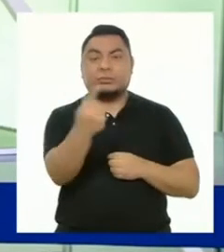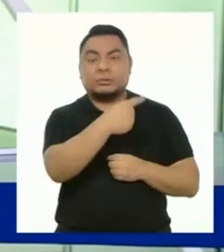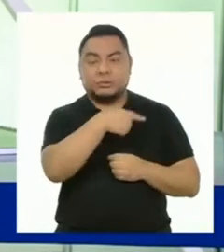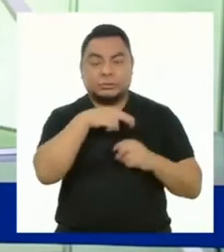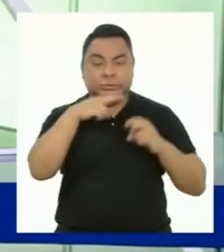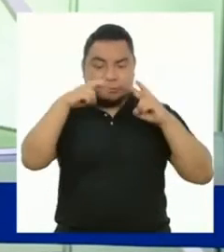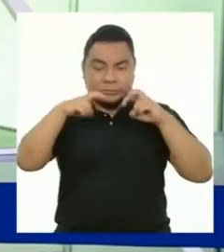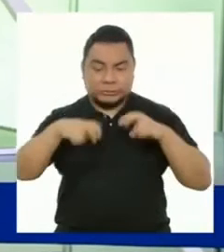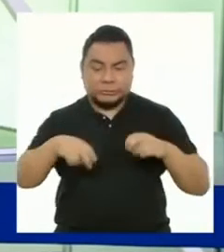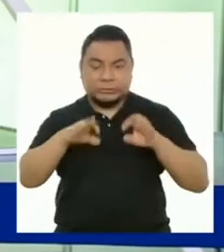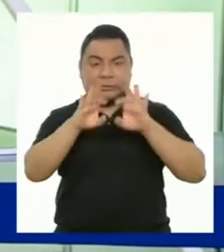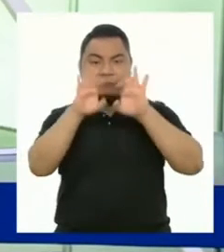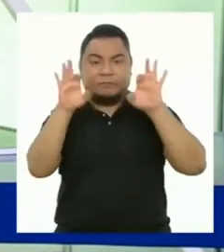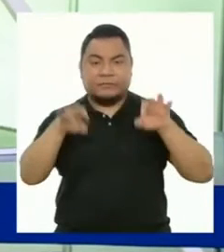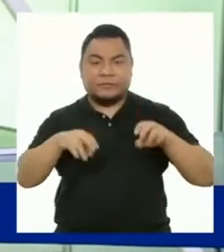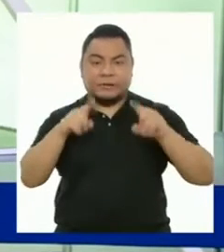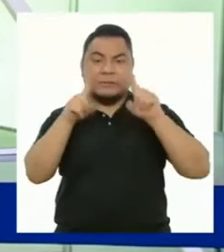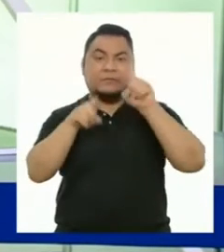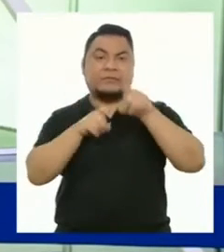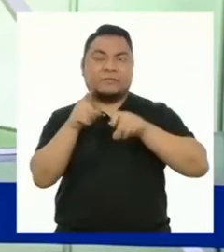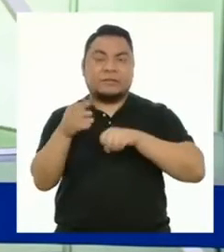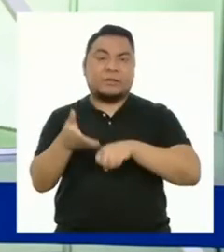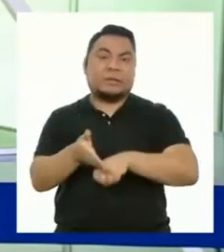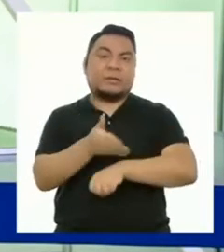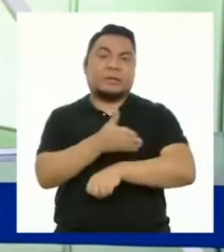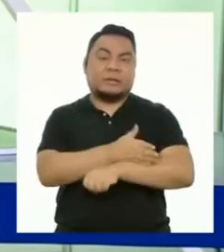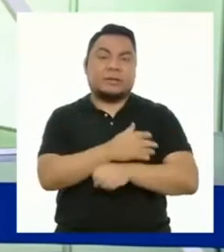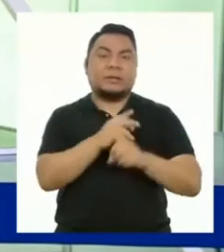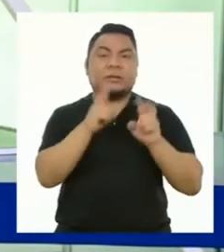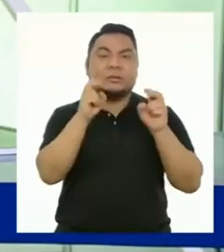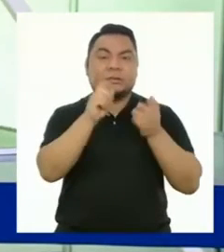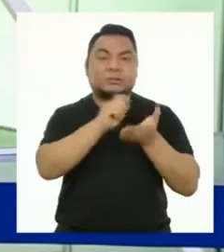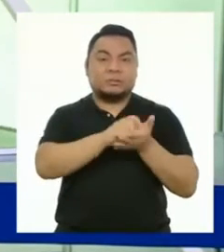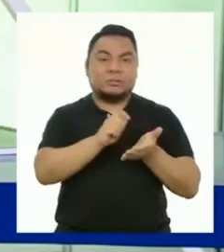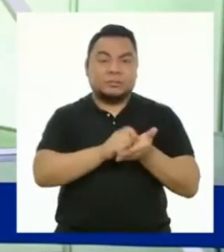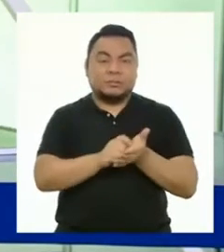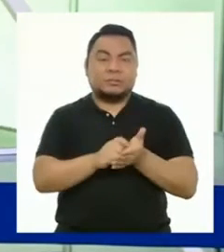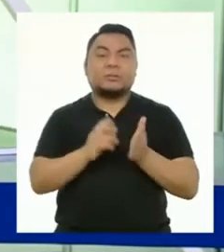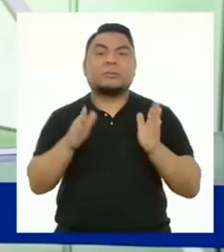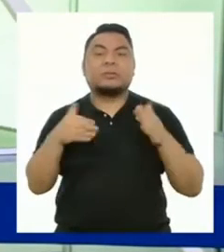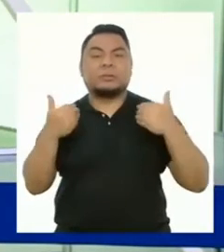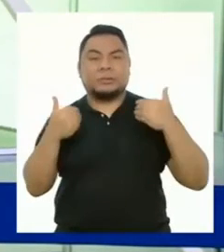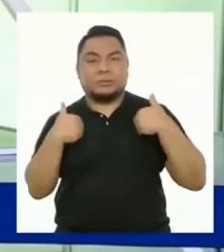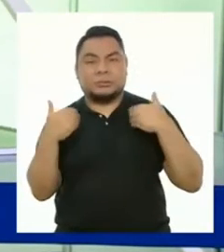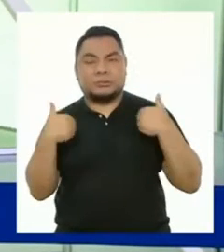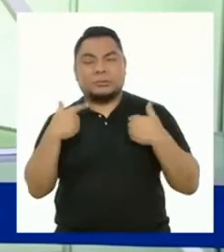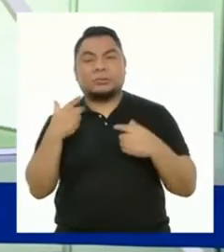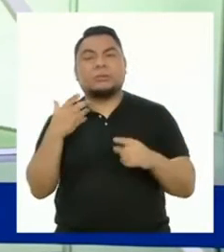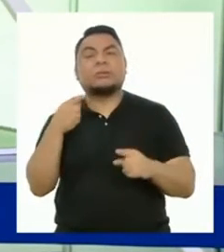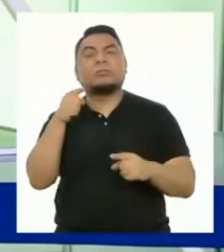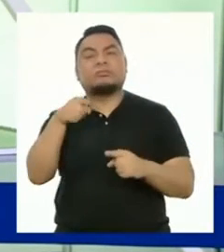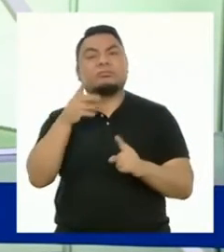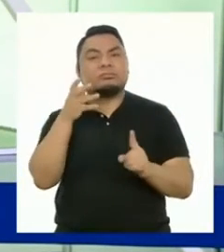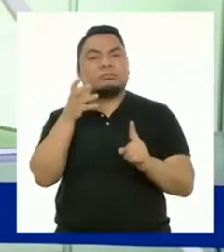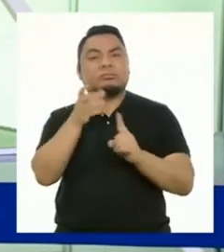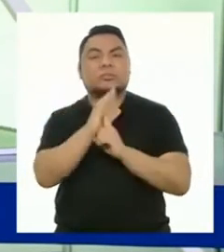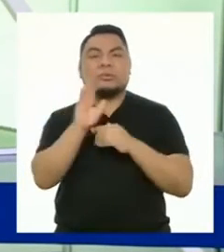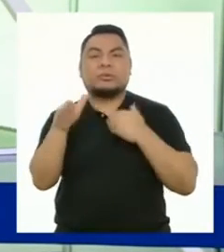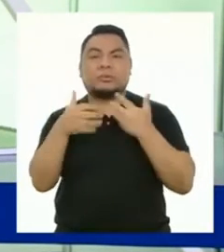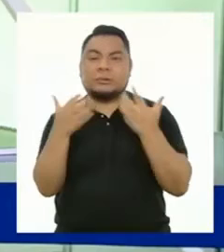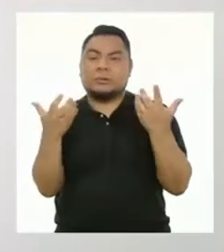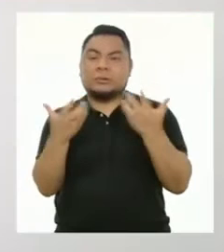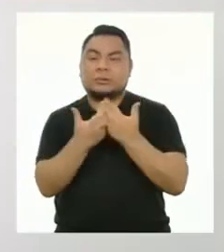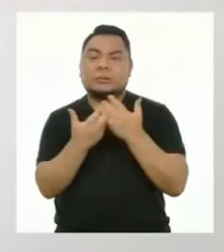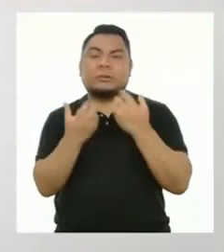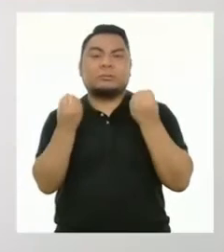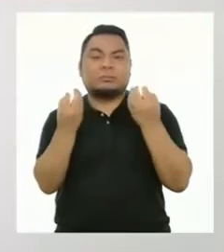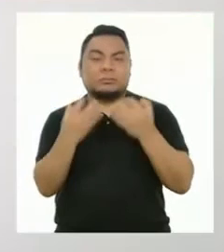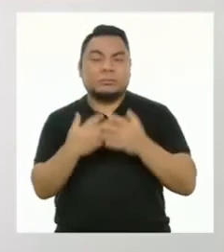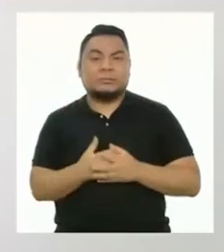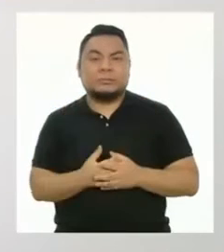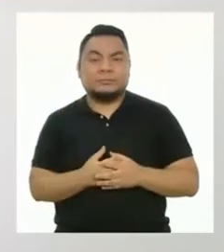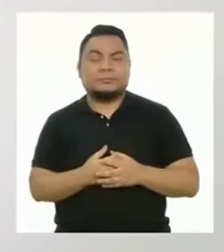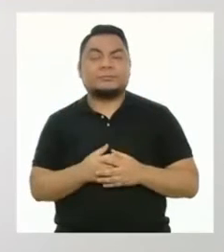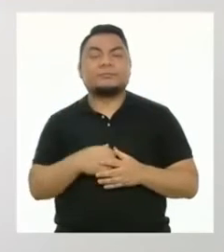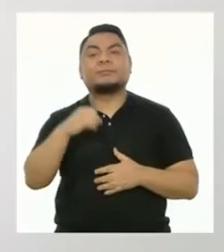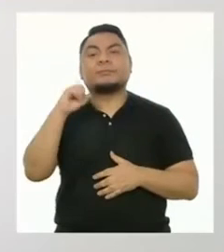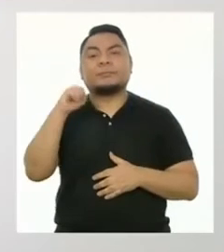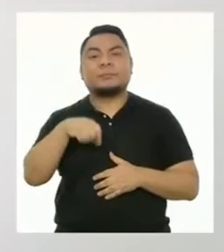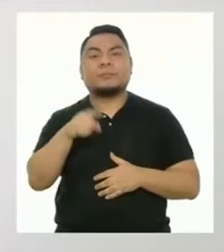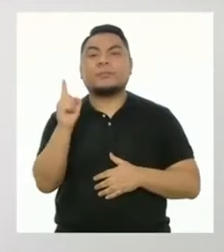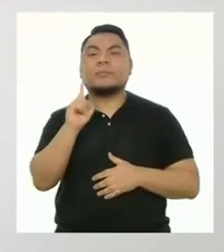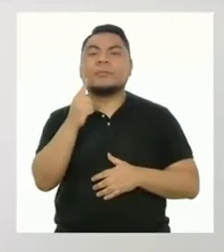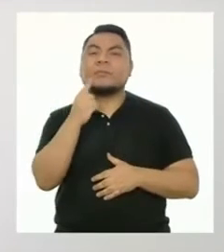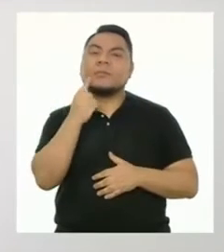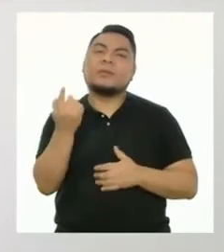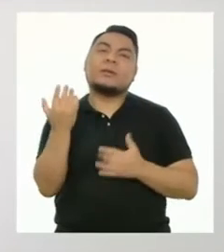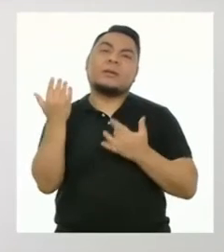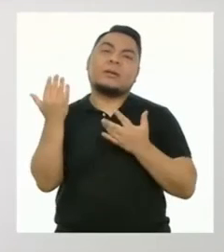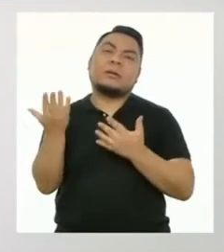revisa la ficha de evaluación antes de desarrollar su producto, podrán tener un producto que cumpla con todos los criterios. Como ven, no